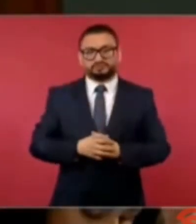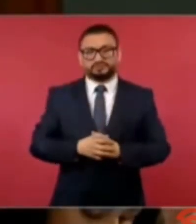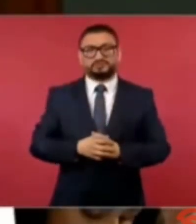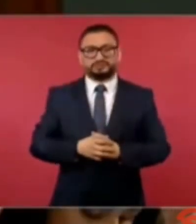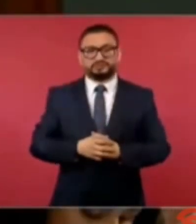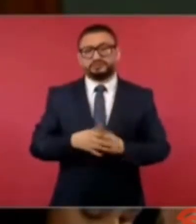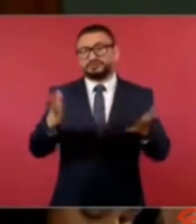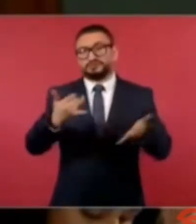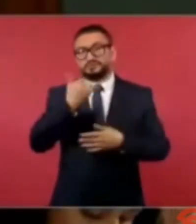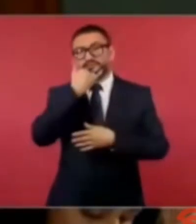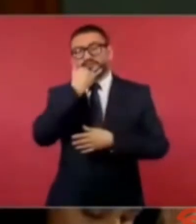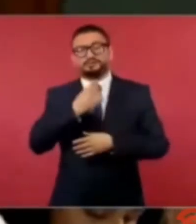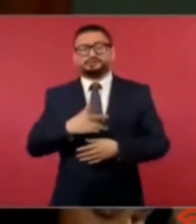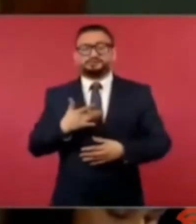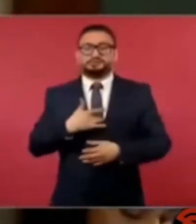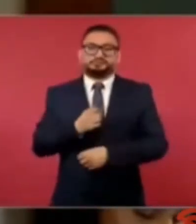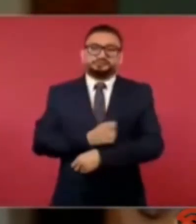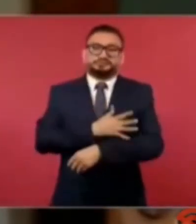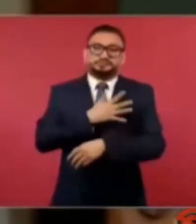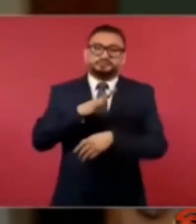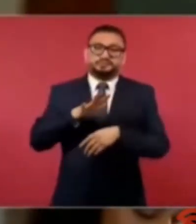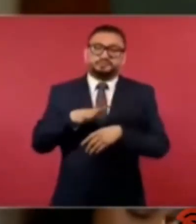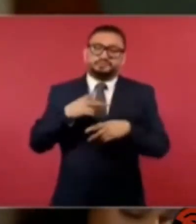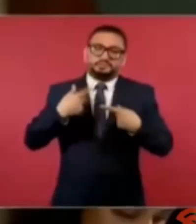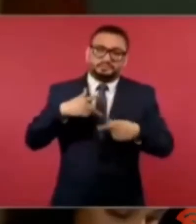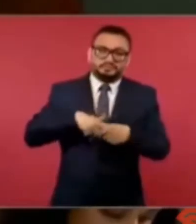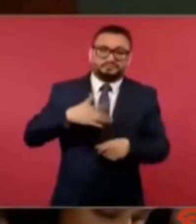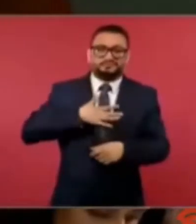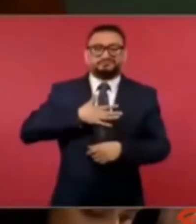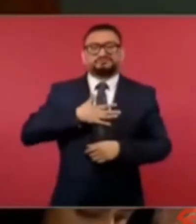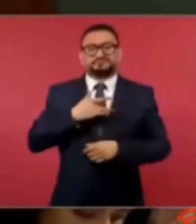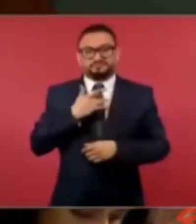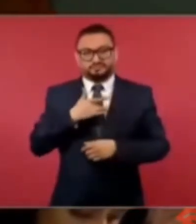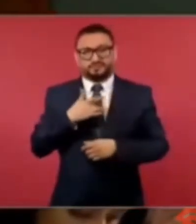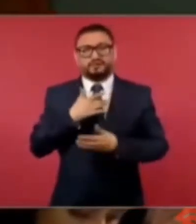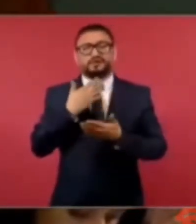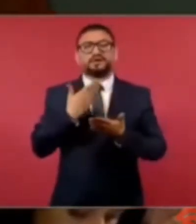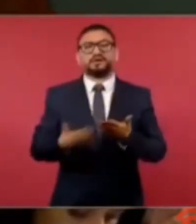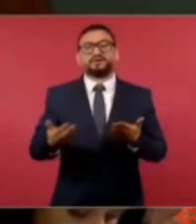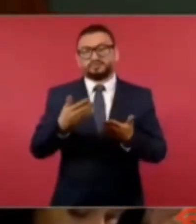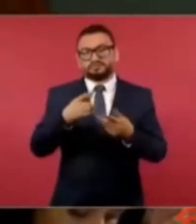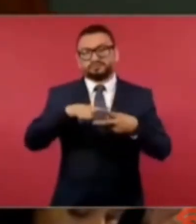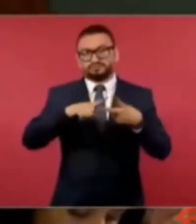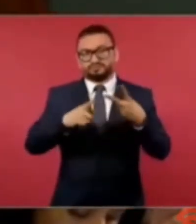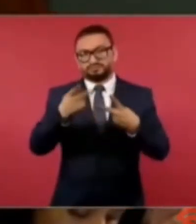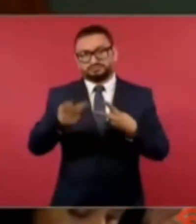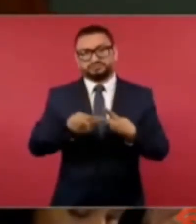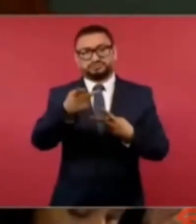Y disculpe que me emocione por el caso personal. Ahora sí, los planteamientos, presidente.